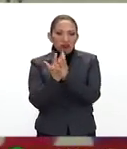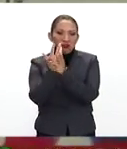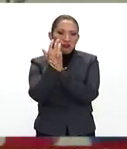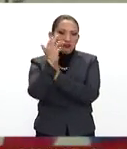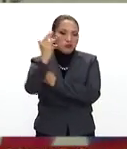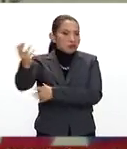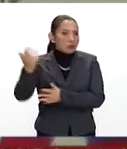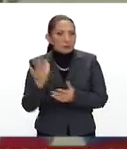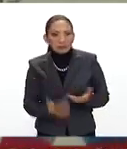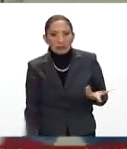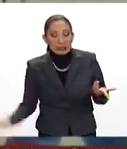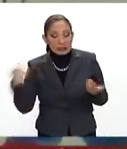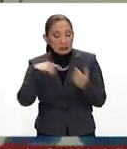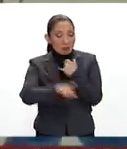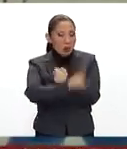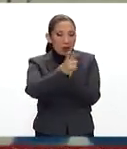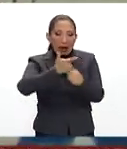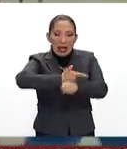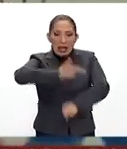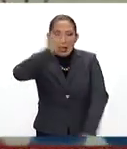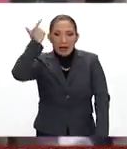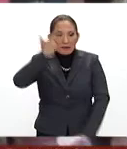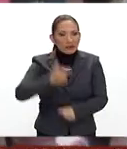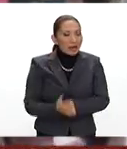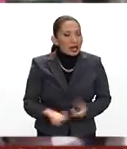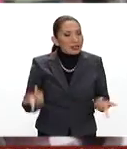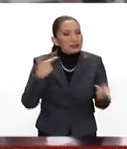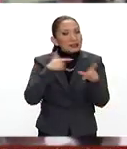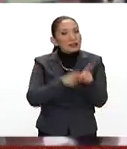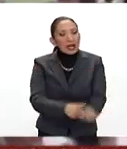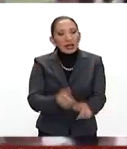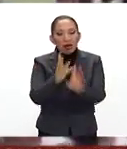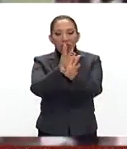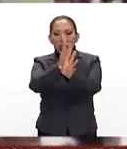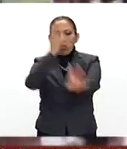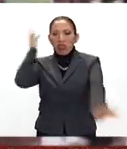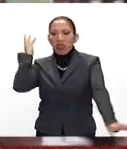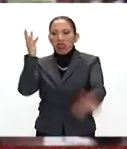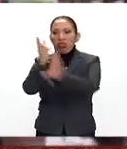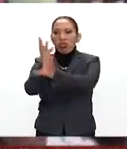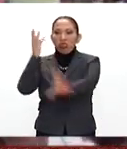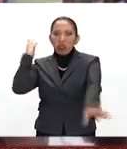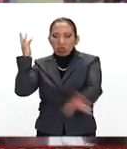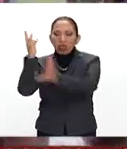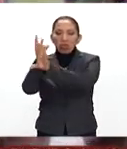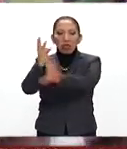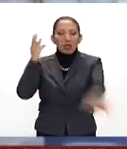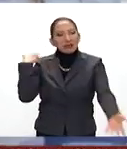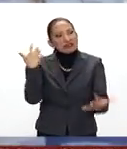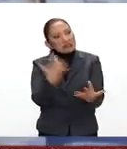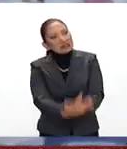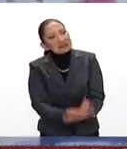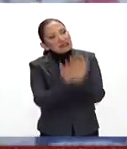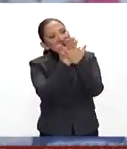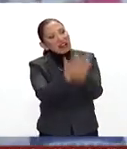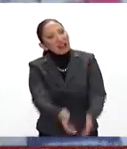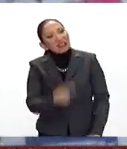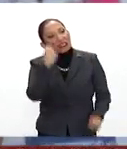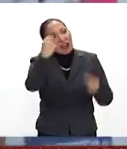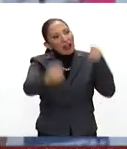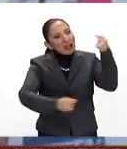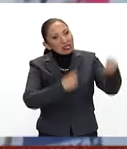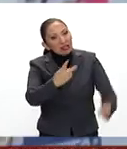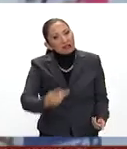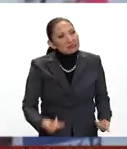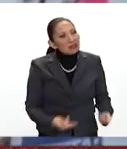críticos, continúan las colas al frente de los establecimientos de